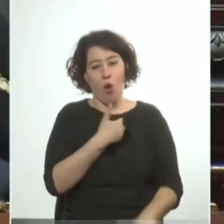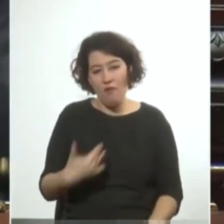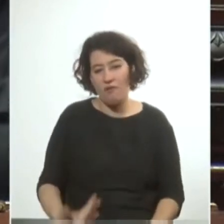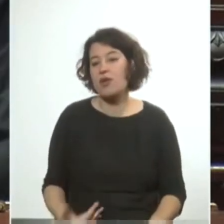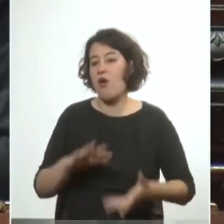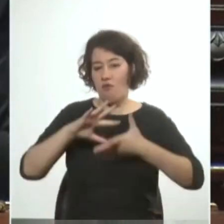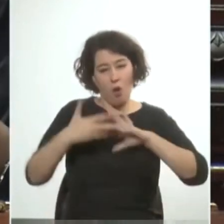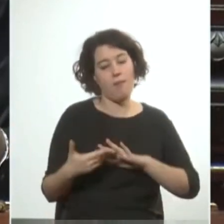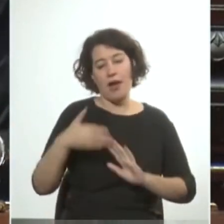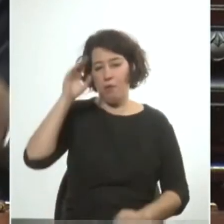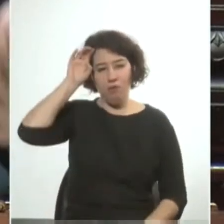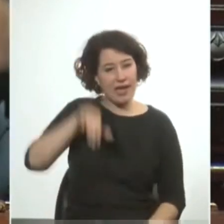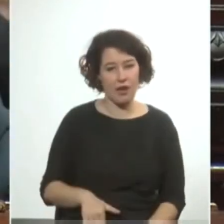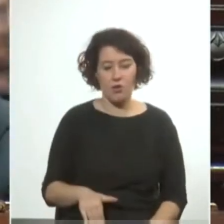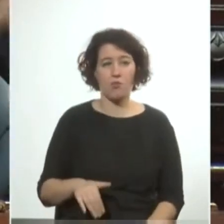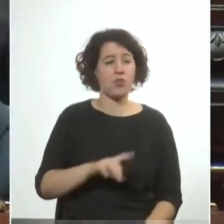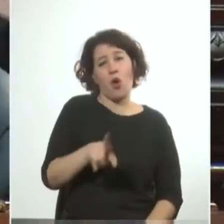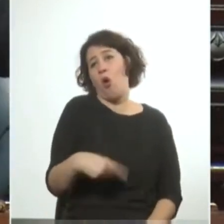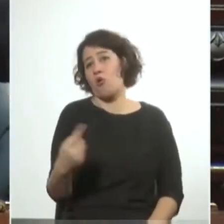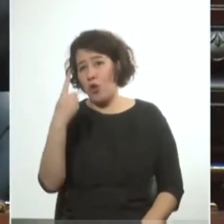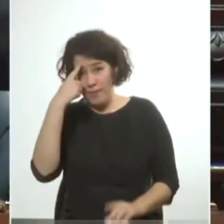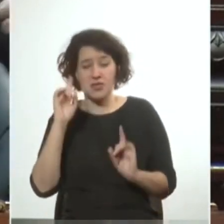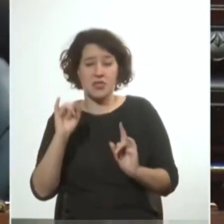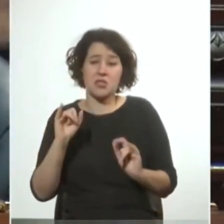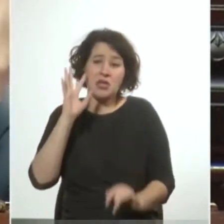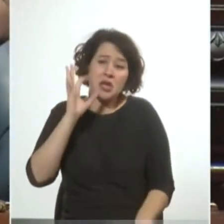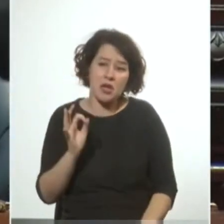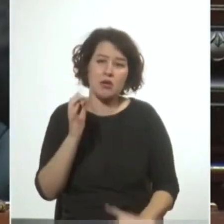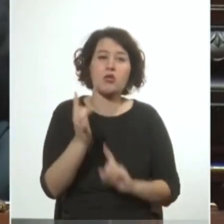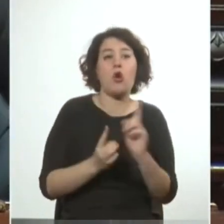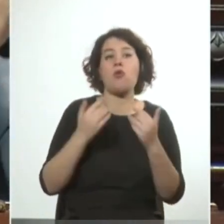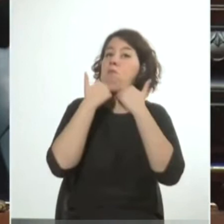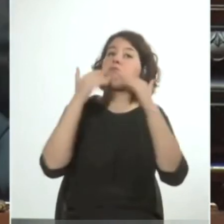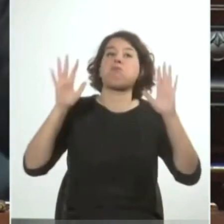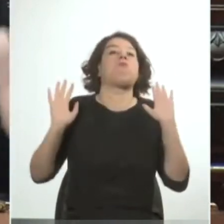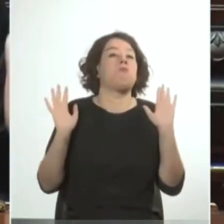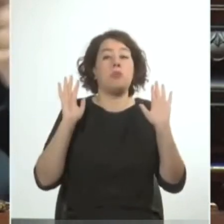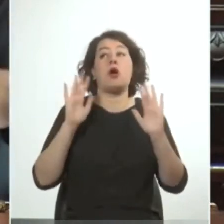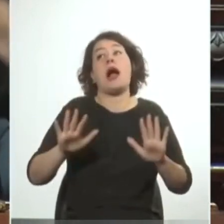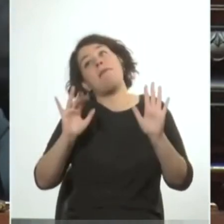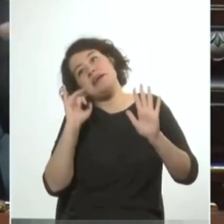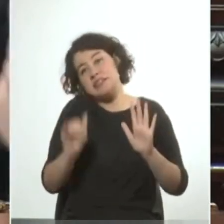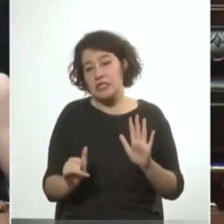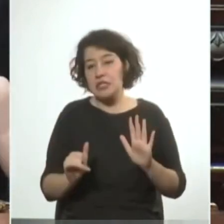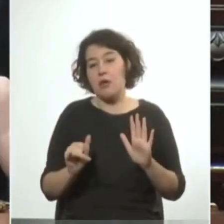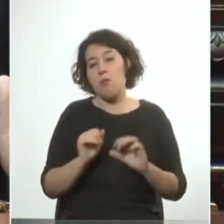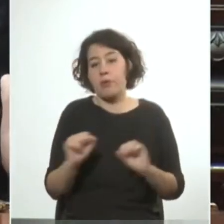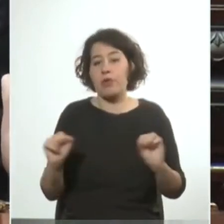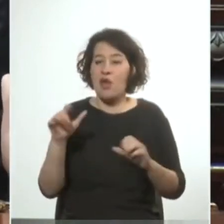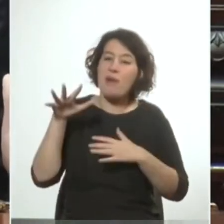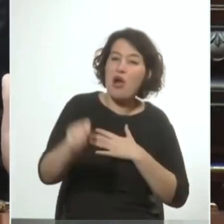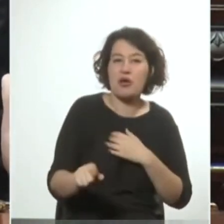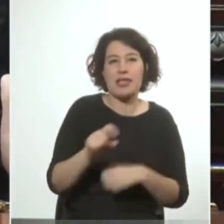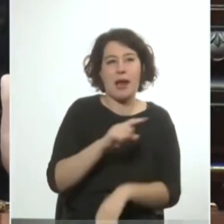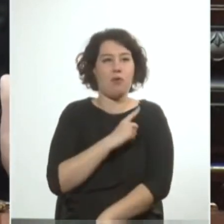modelo republicano otros calculo que también están convencidos y otros no sé pero capaz que algunos que creen que es una herramienta para conquistar el poder